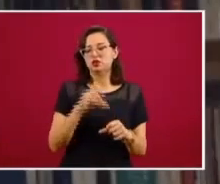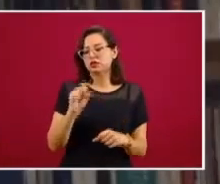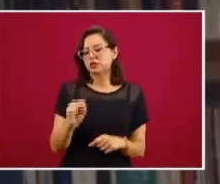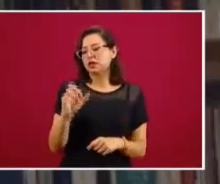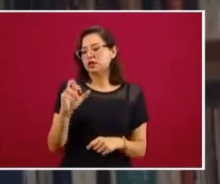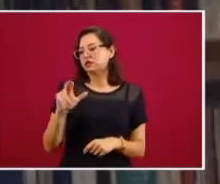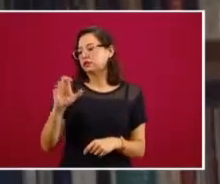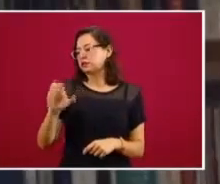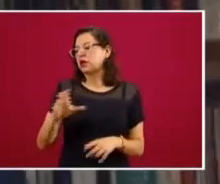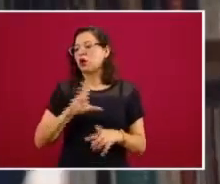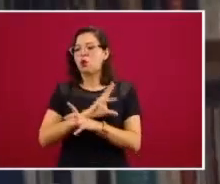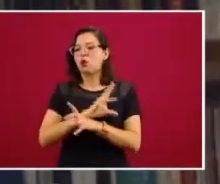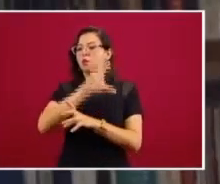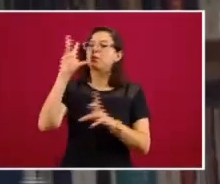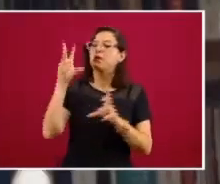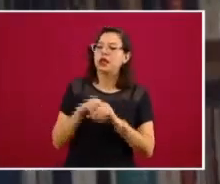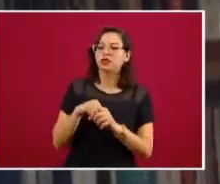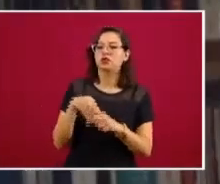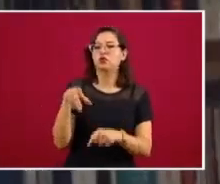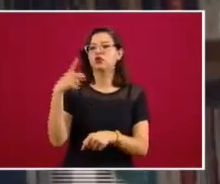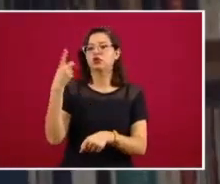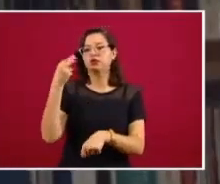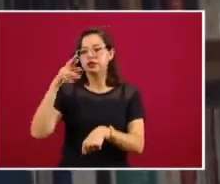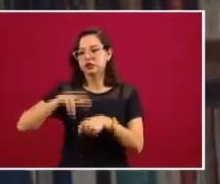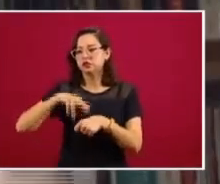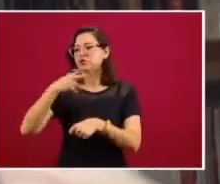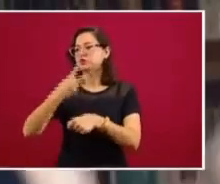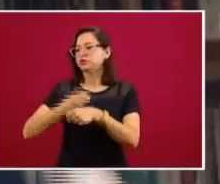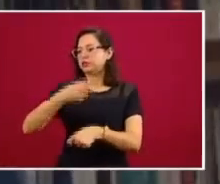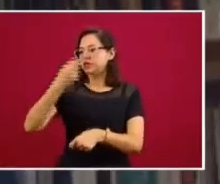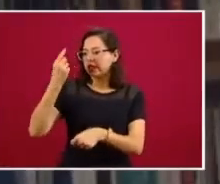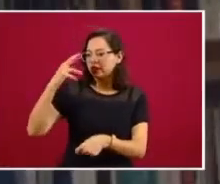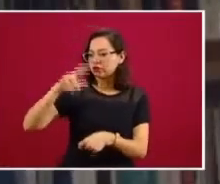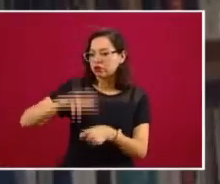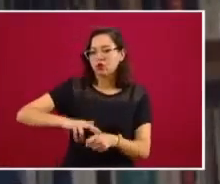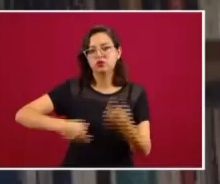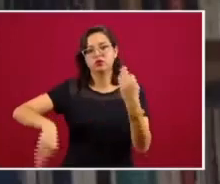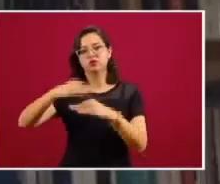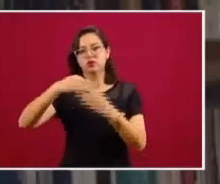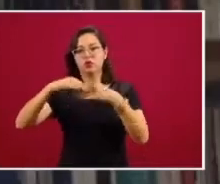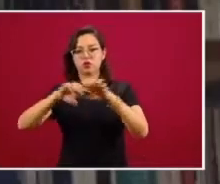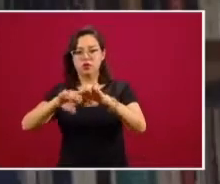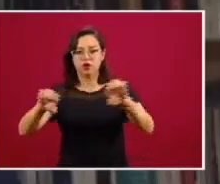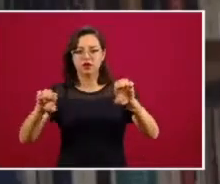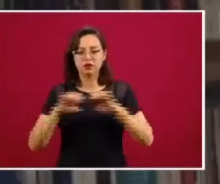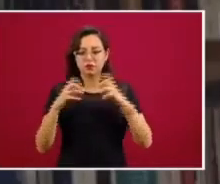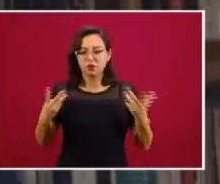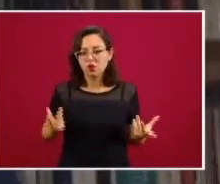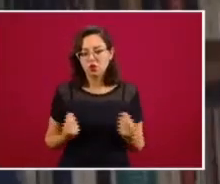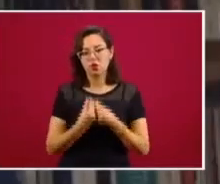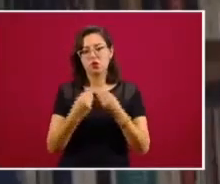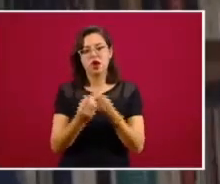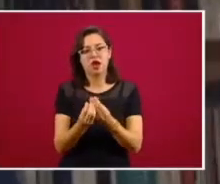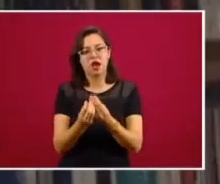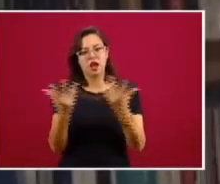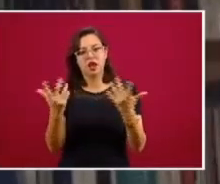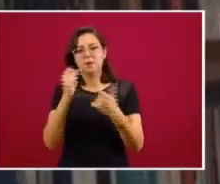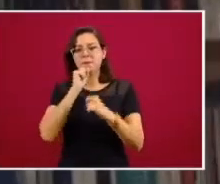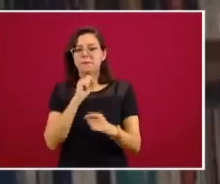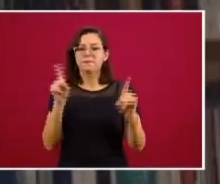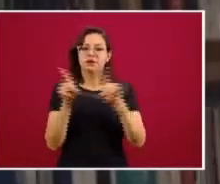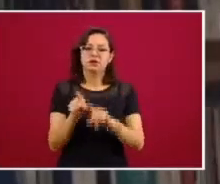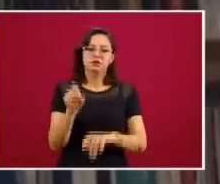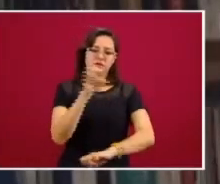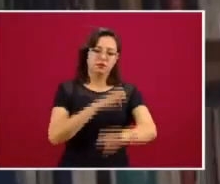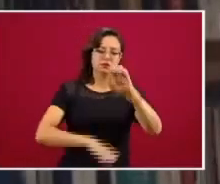a varios de los directores. Realmente este es un trabajo de equipo, por supuesto, a mis compañeras y mis compañeros de la Embajada de México,